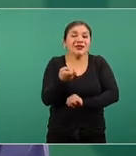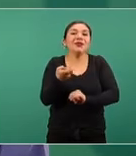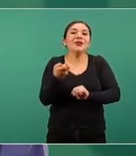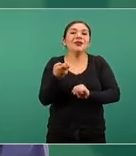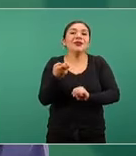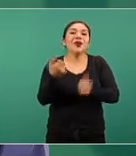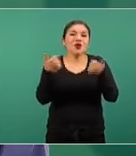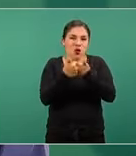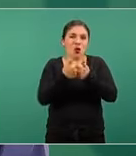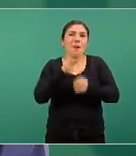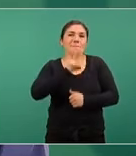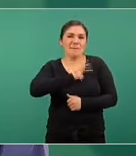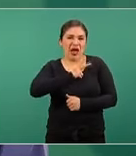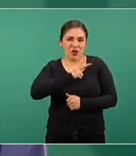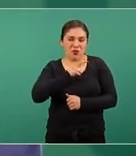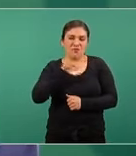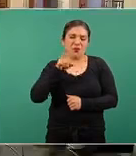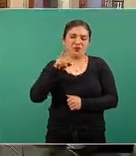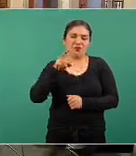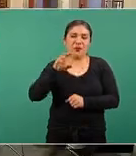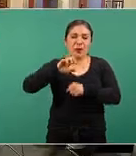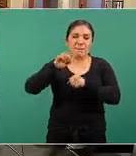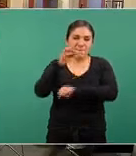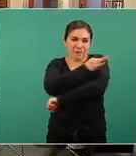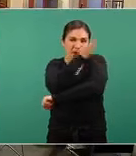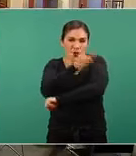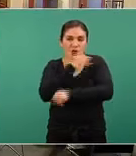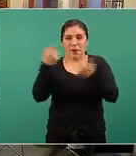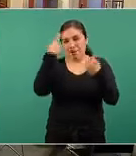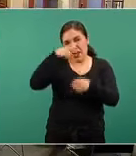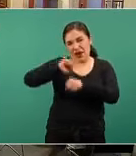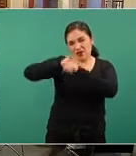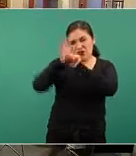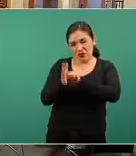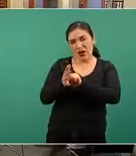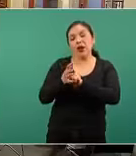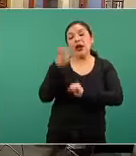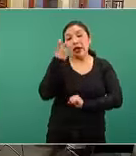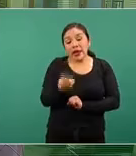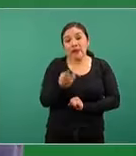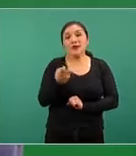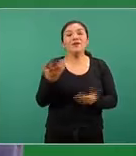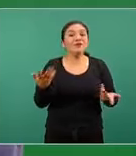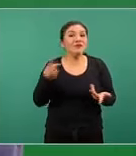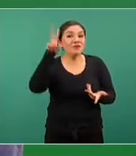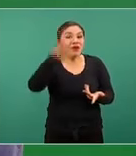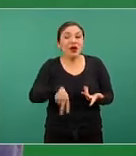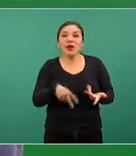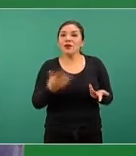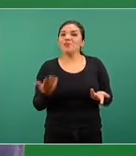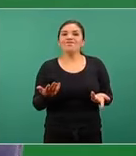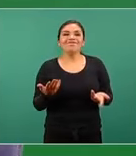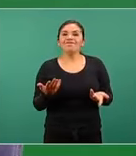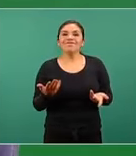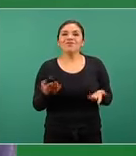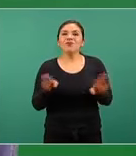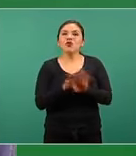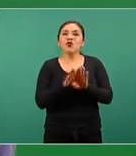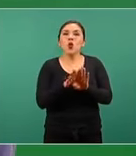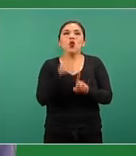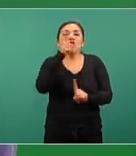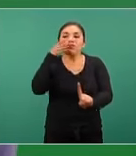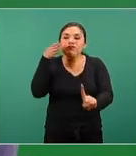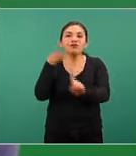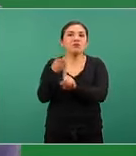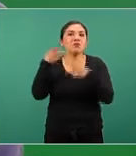perdón contra el virus SARS-CoV-2 ya sea por vacunación o por esta una enfermedad pues es un caso